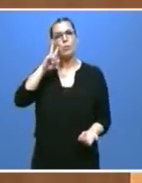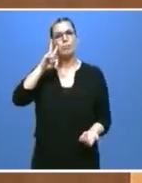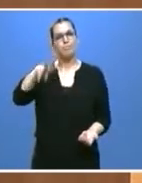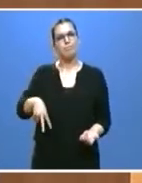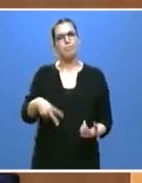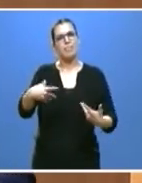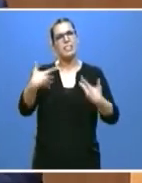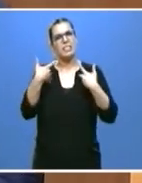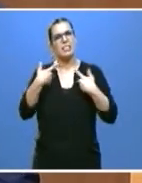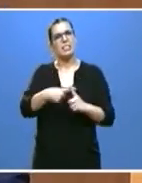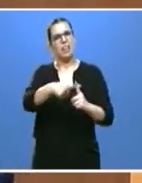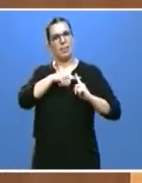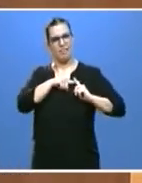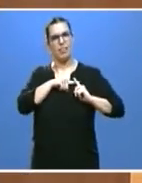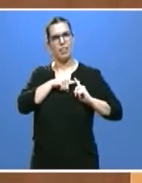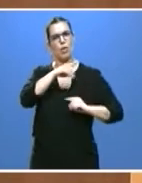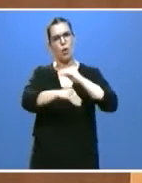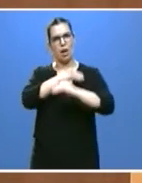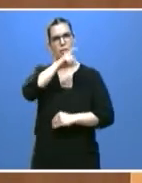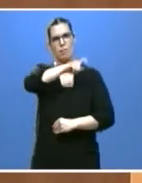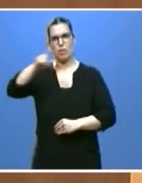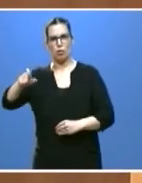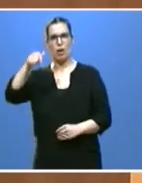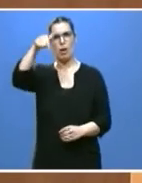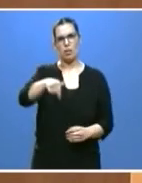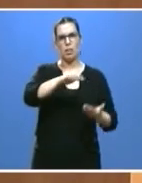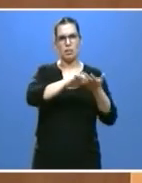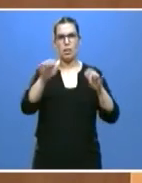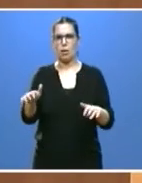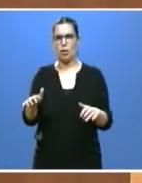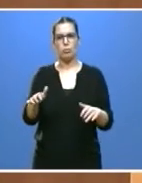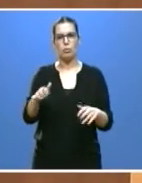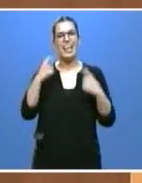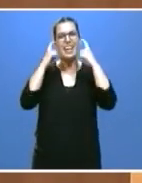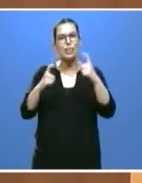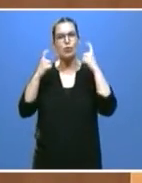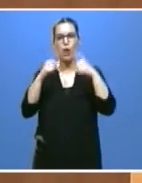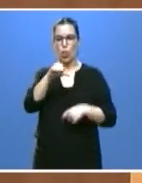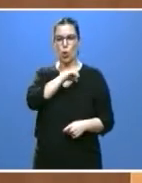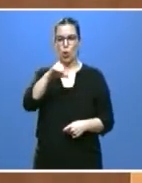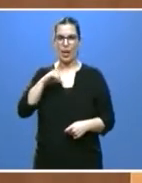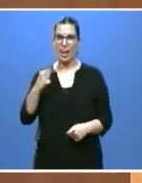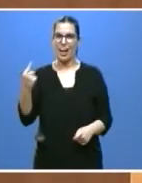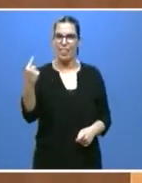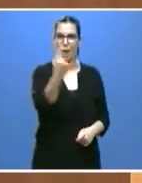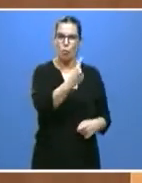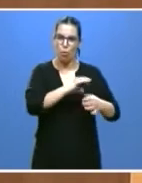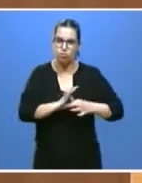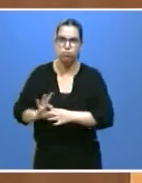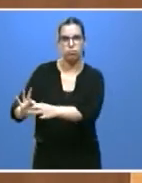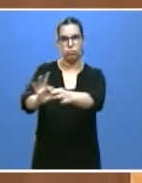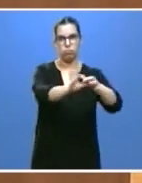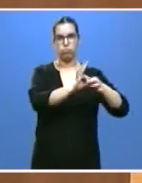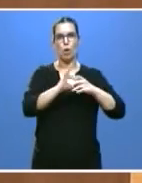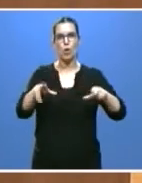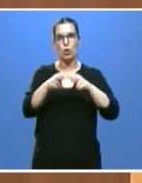realizados por las personas de esta tierra. Un esfuerzo individual y conjunto de la sociedad para